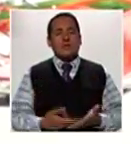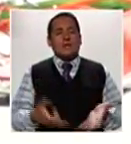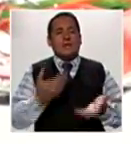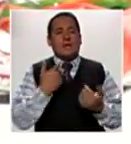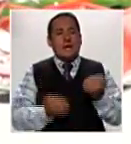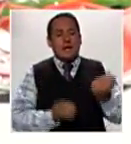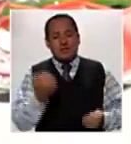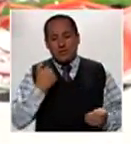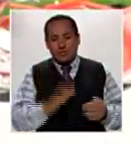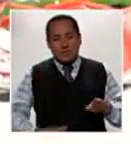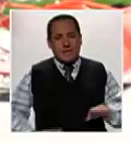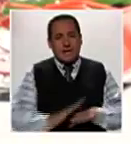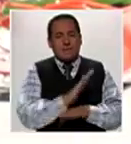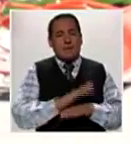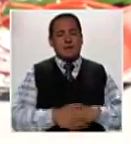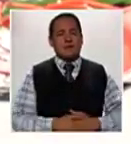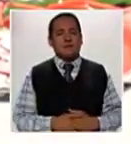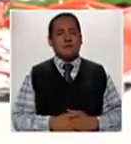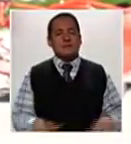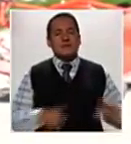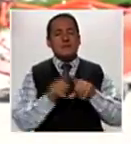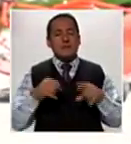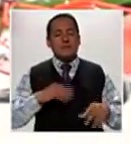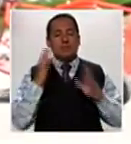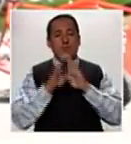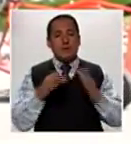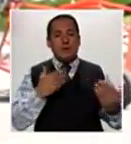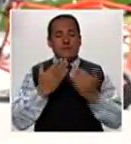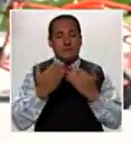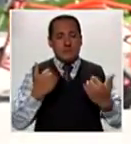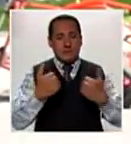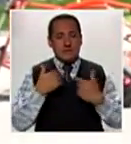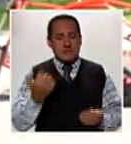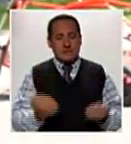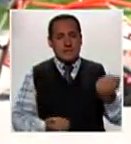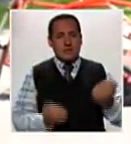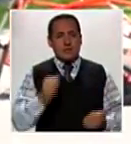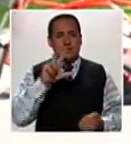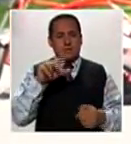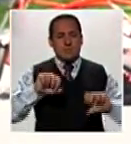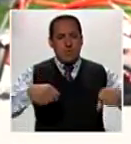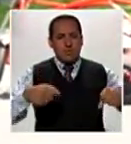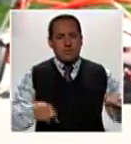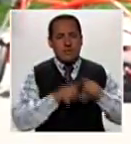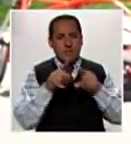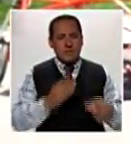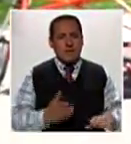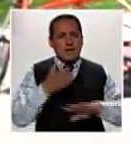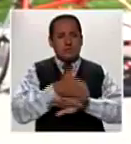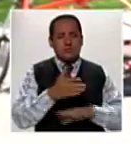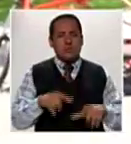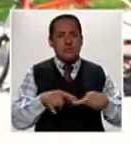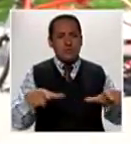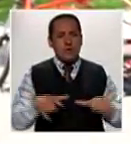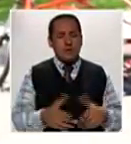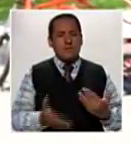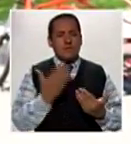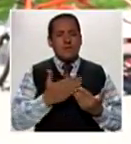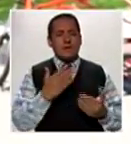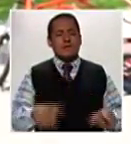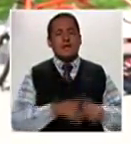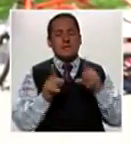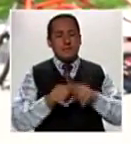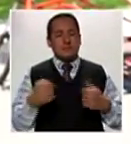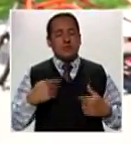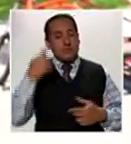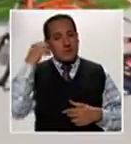que son vehículos que no cuentan con rampa. Y el solo hecho de tener esta trimoto con rampa para que suba accesible con su silla